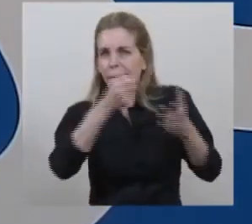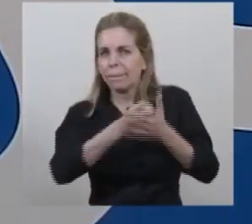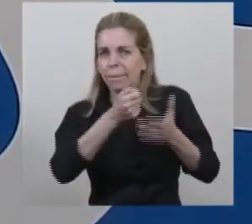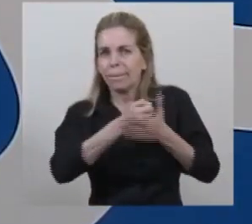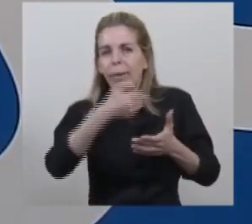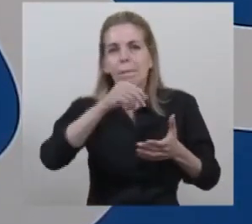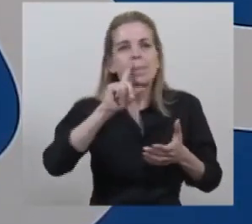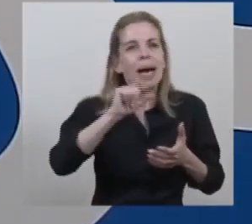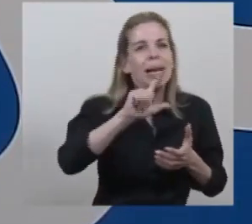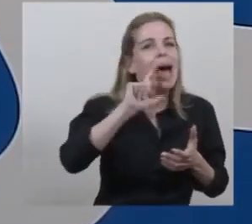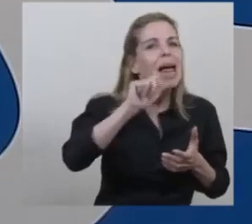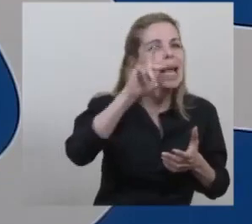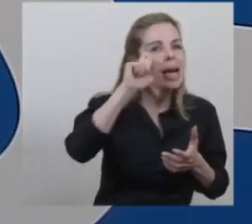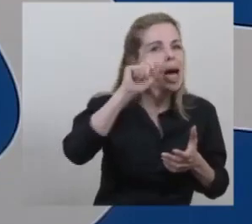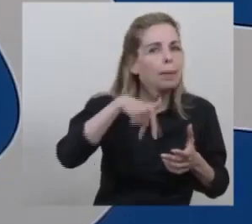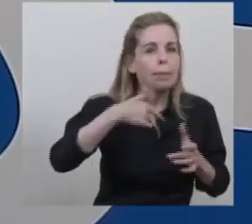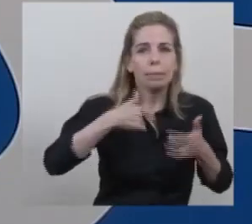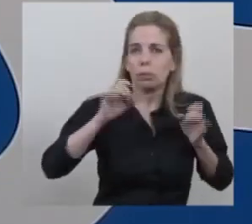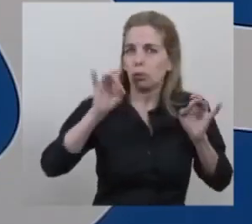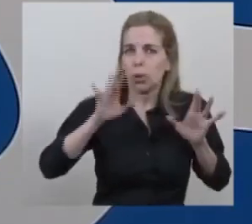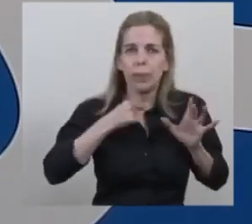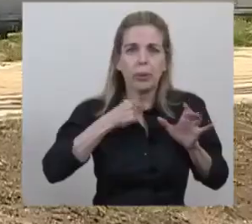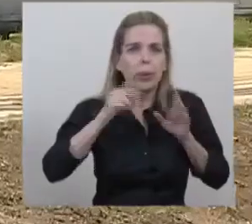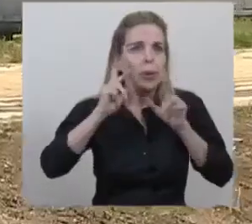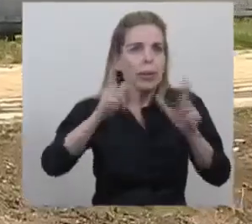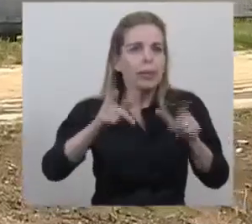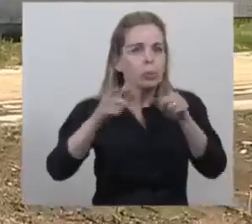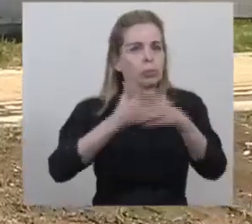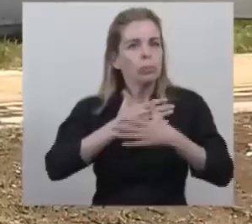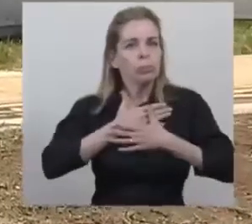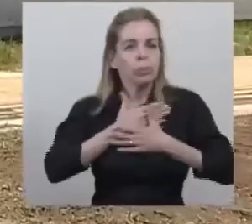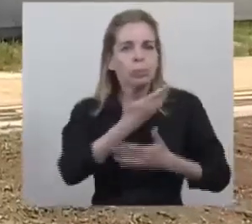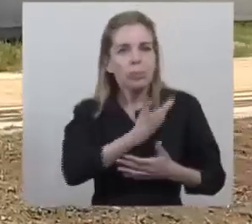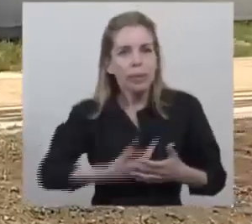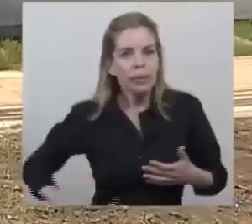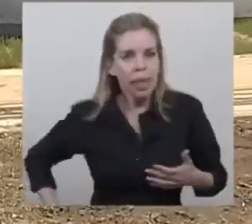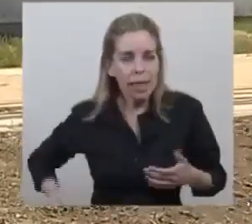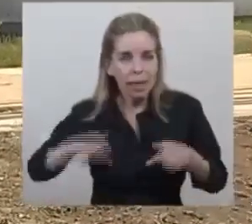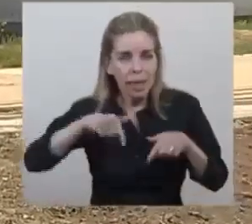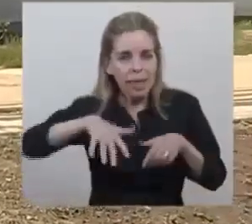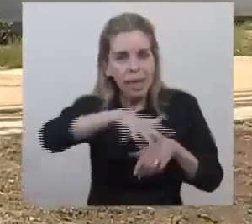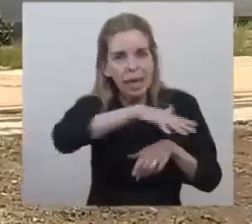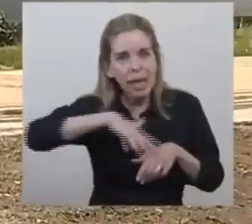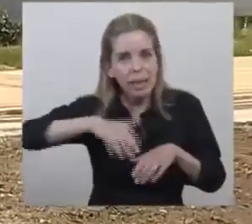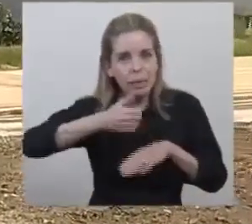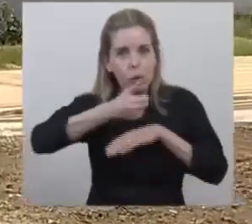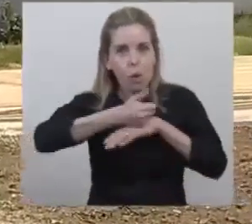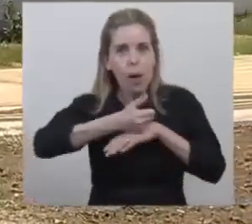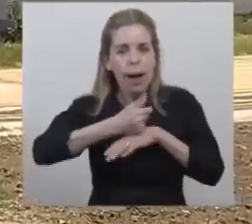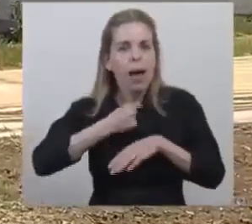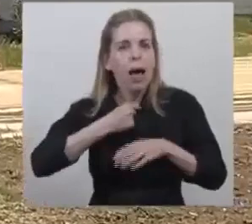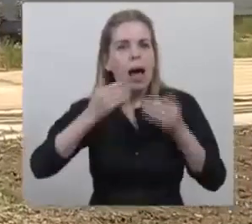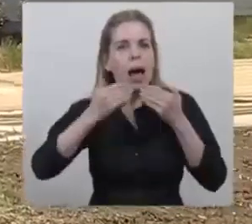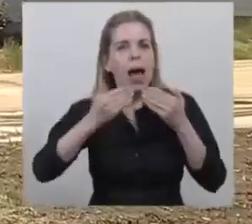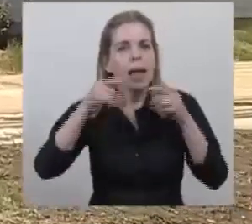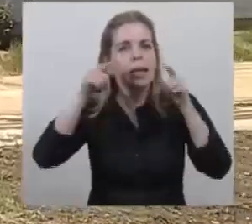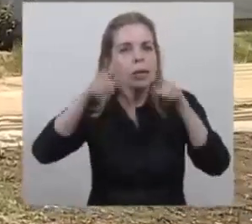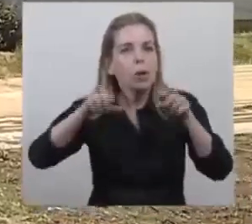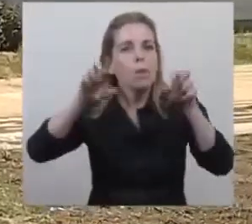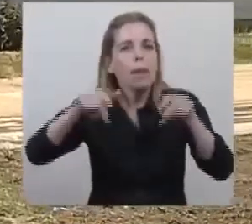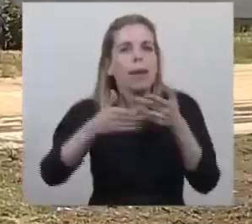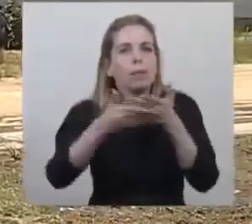María del Carmen Sorayre. Simplemente decirle, querido presidente, que de este lugar agradecerle esas políticas